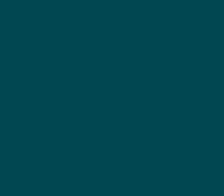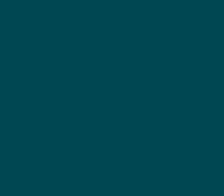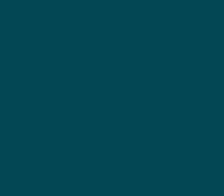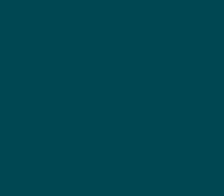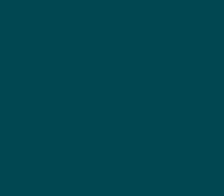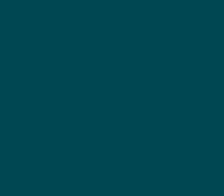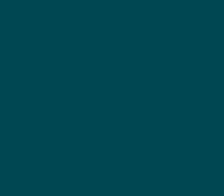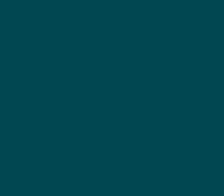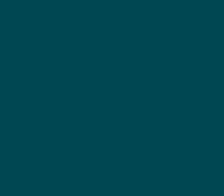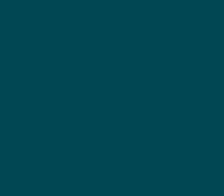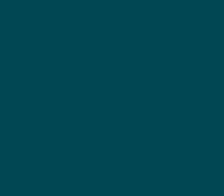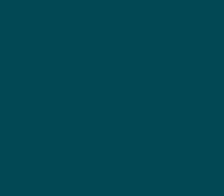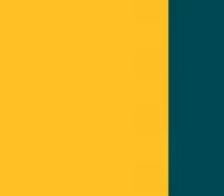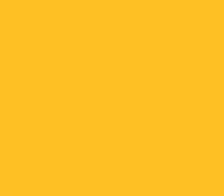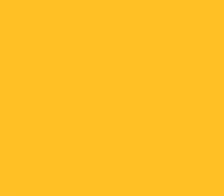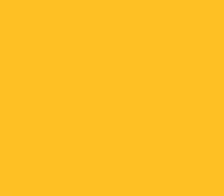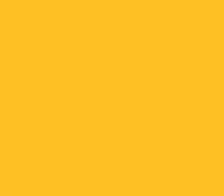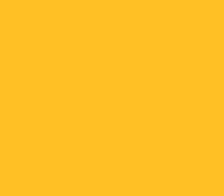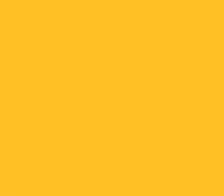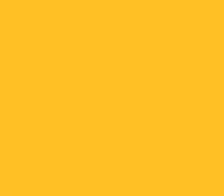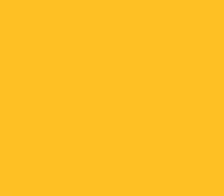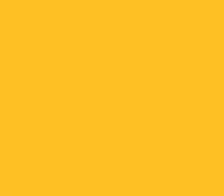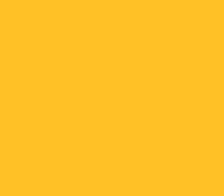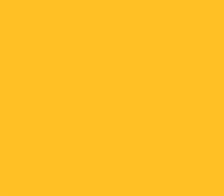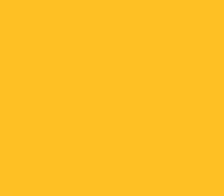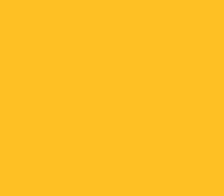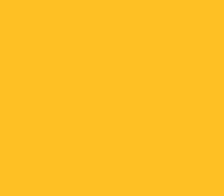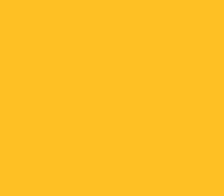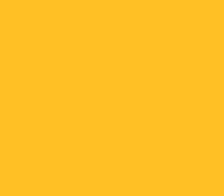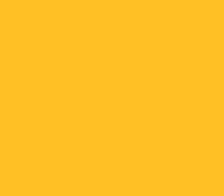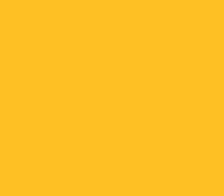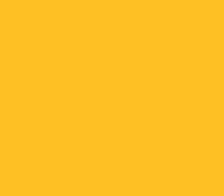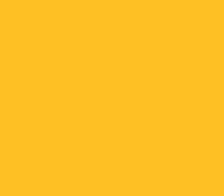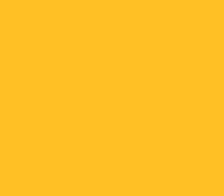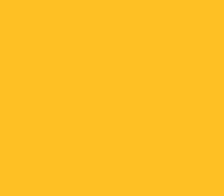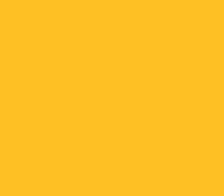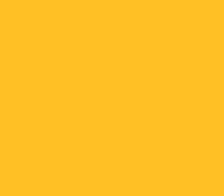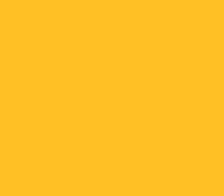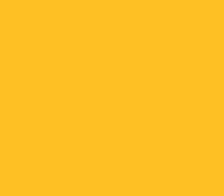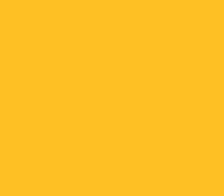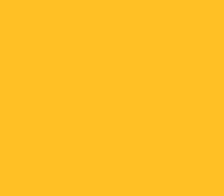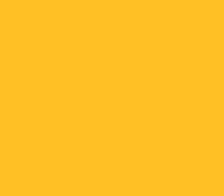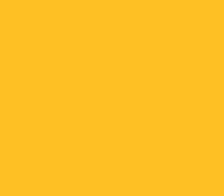Modo País, de lunes a viernes a las 9. En Canal 5.